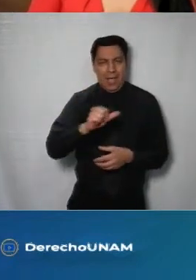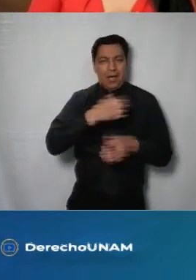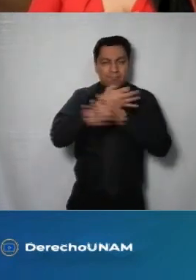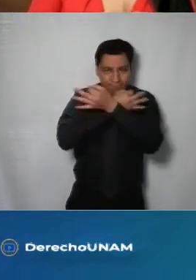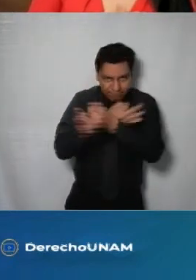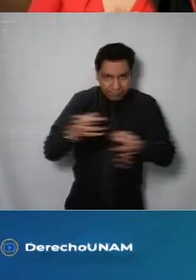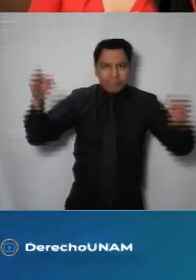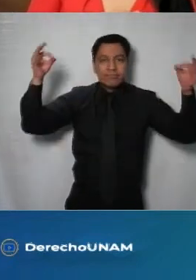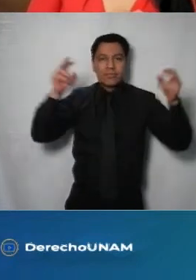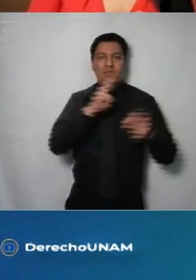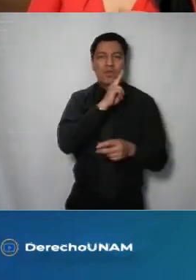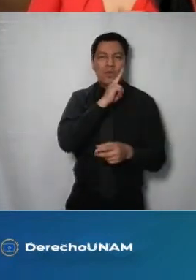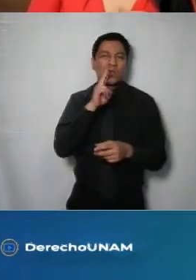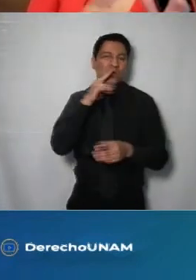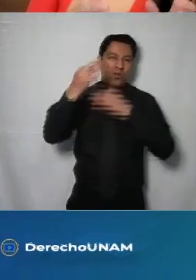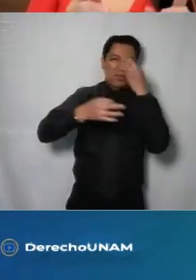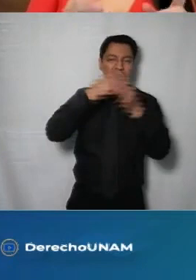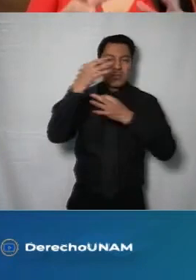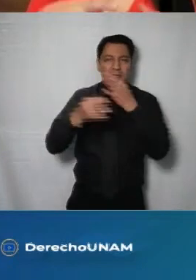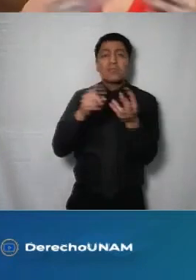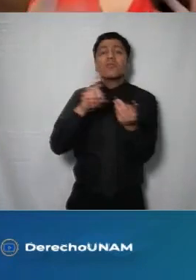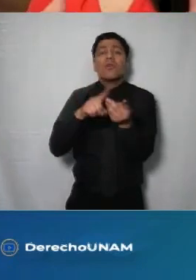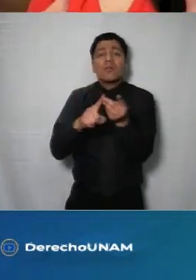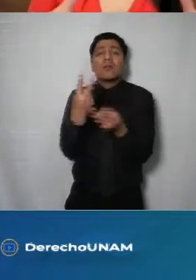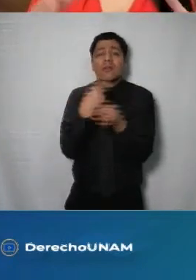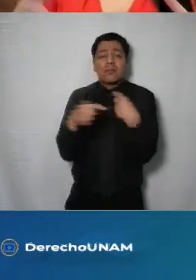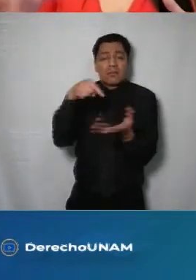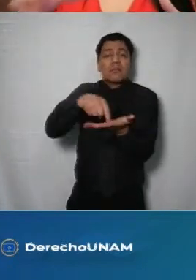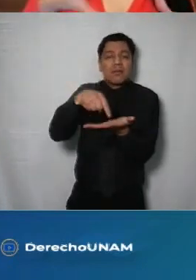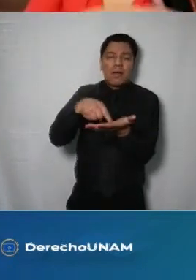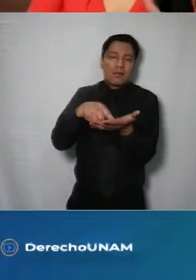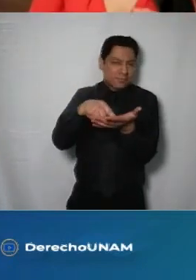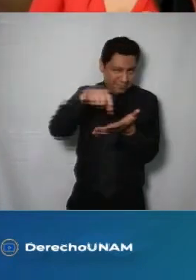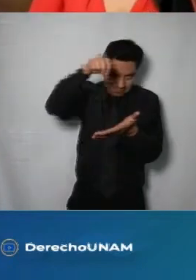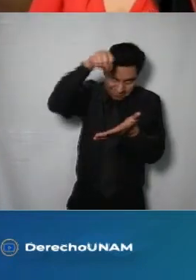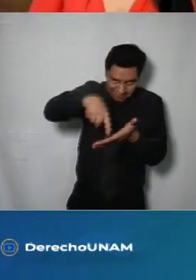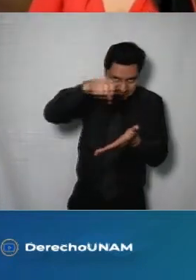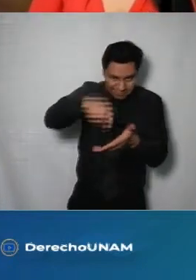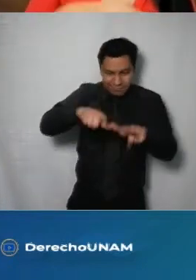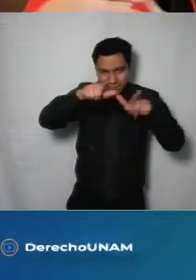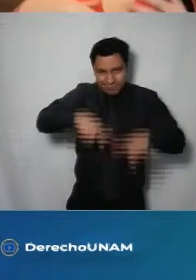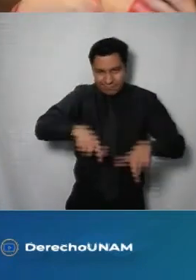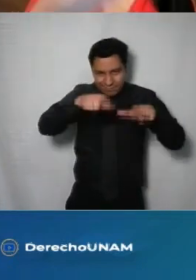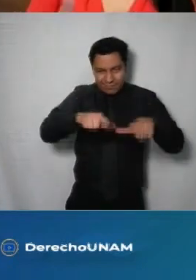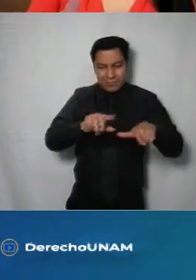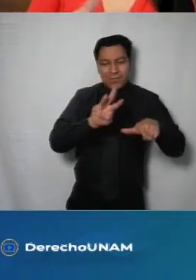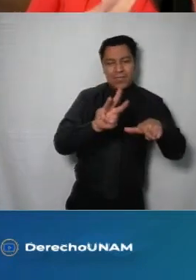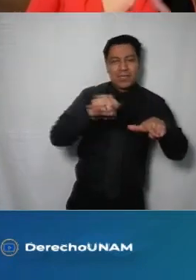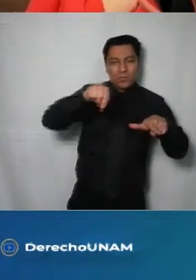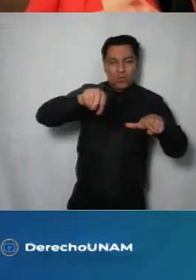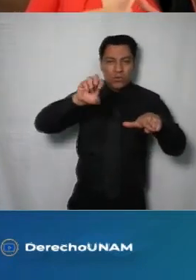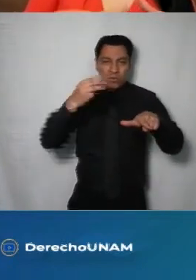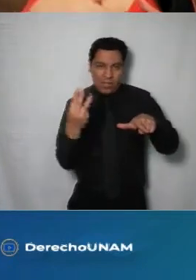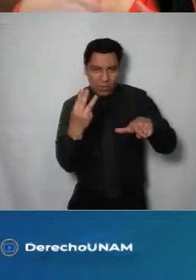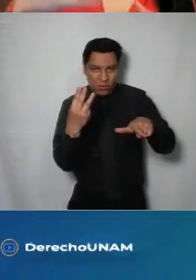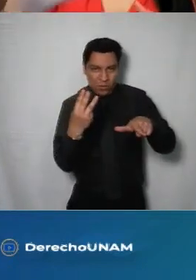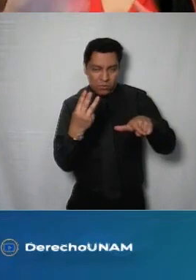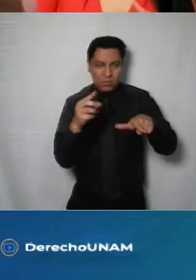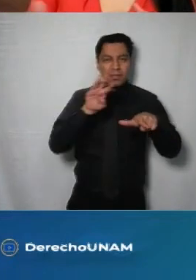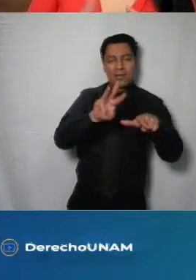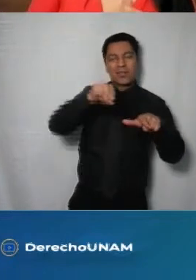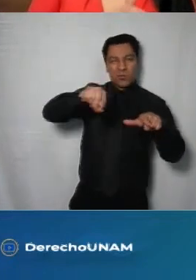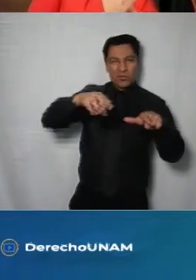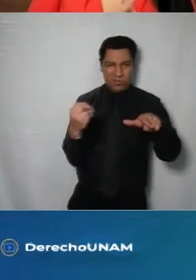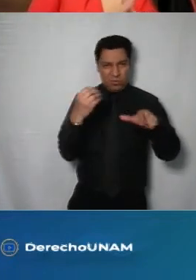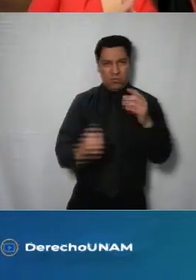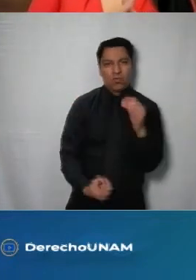generador de avisos de privacidad viene un generador que se incorporó al registro electrónico es algo novedoso es algo que ya